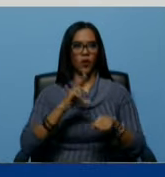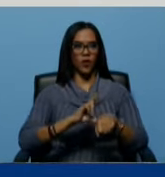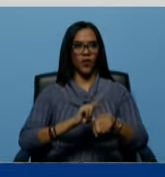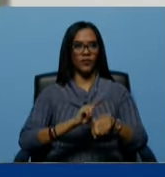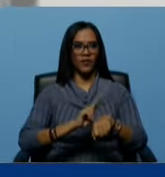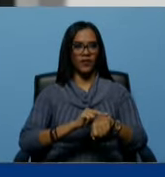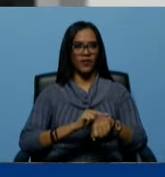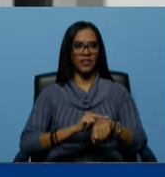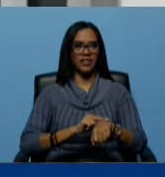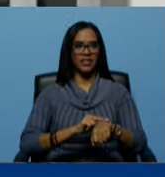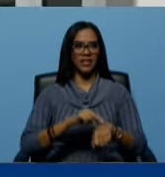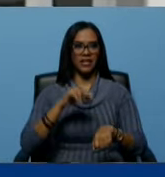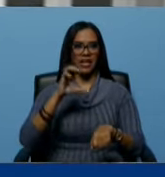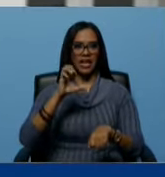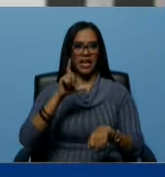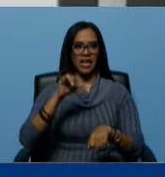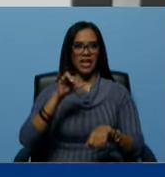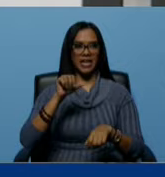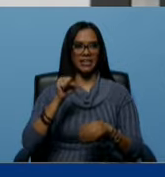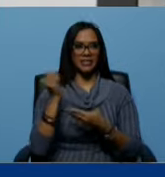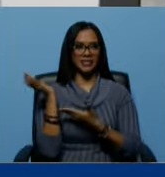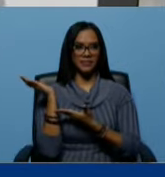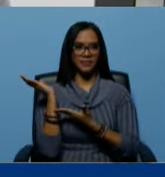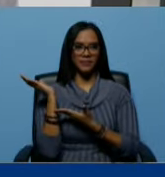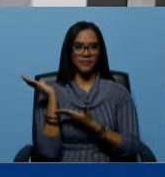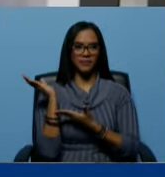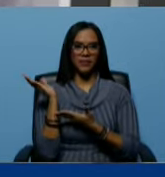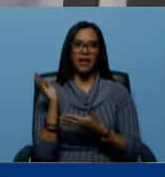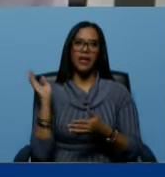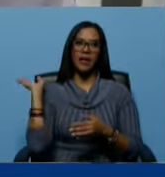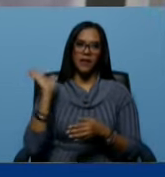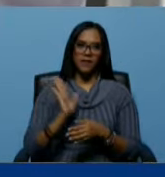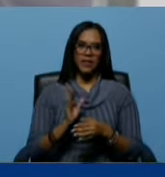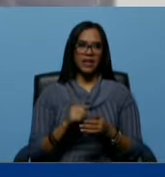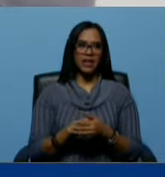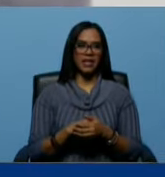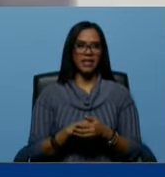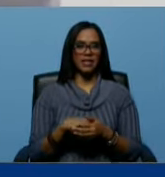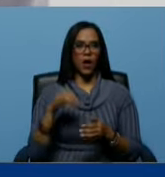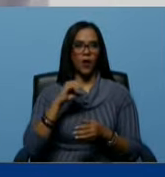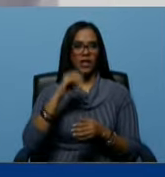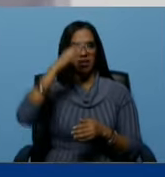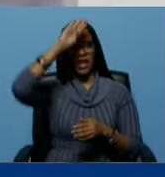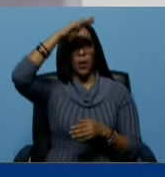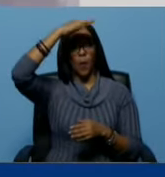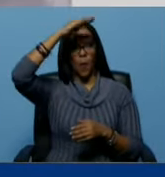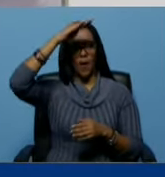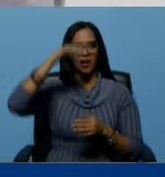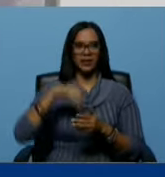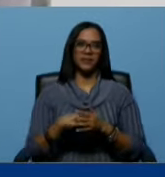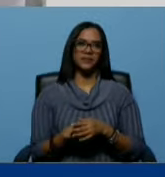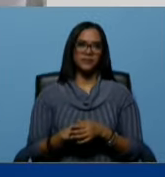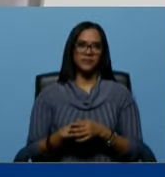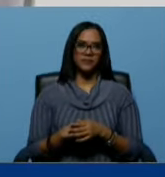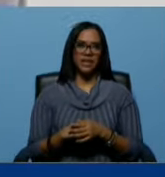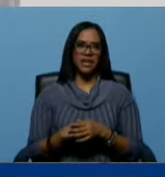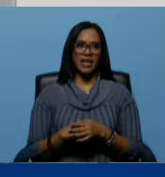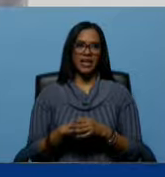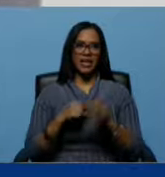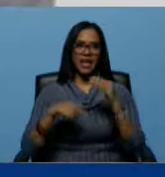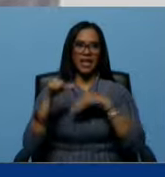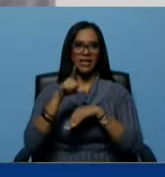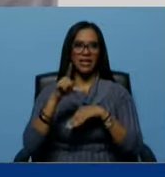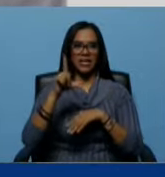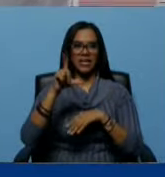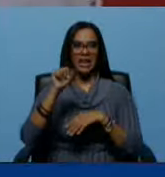El doctor Ilías, que viene de Granma, el oriente de Cuba. Y la licenciada